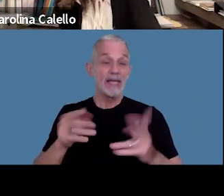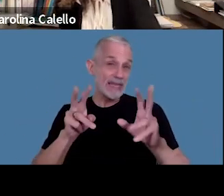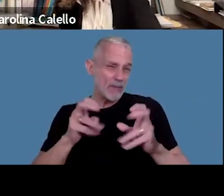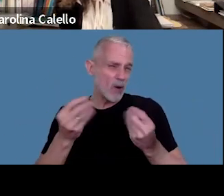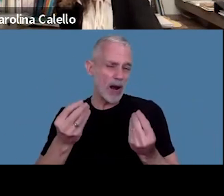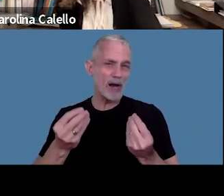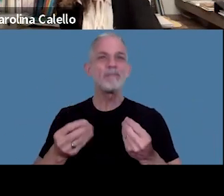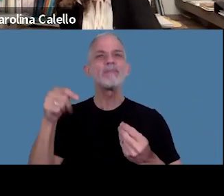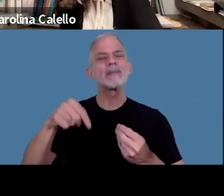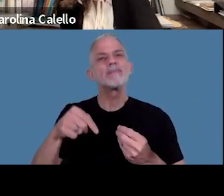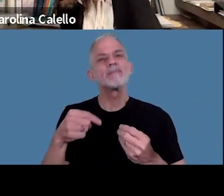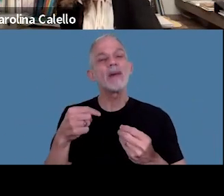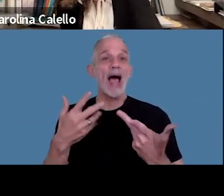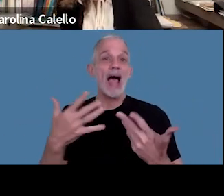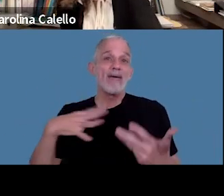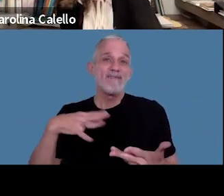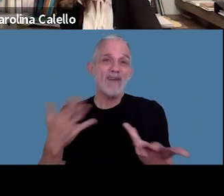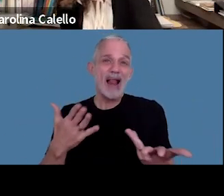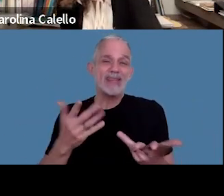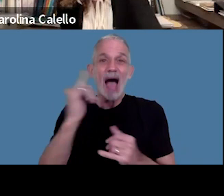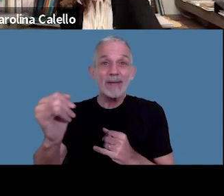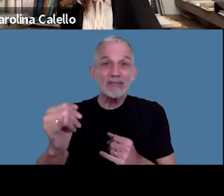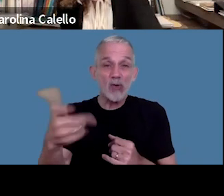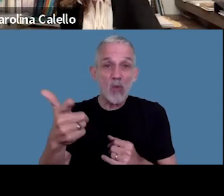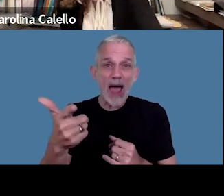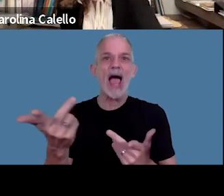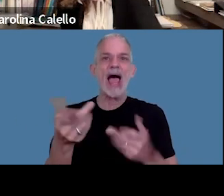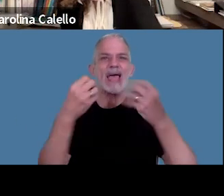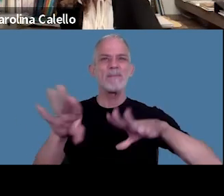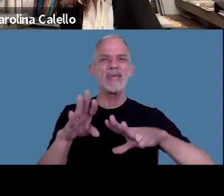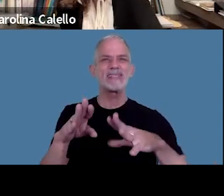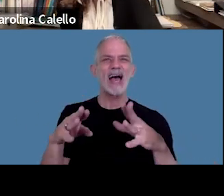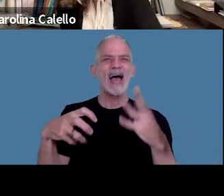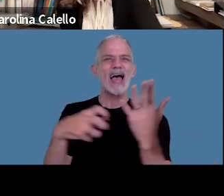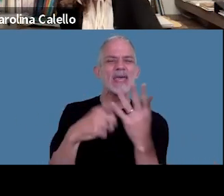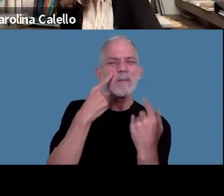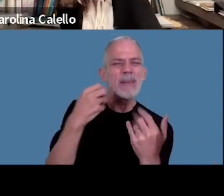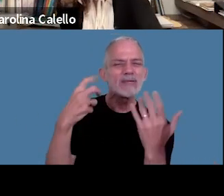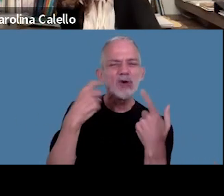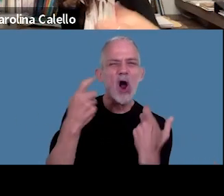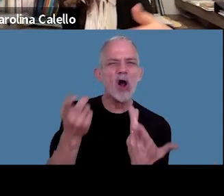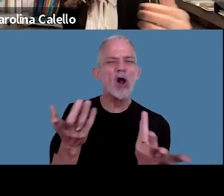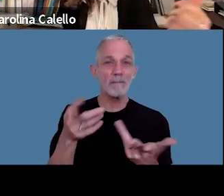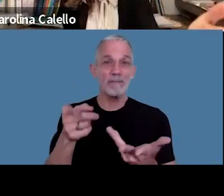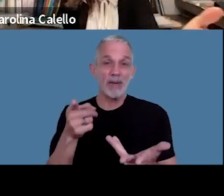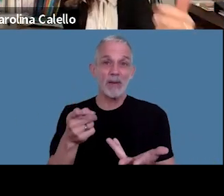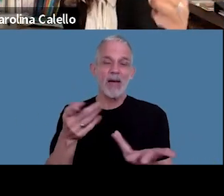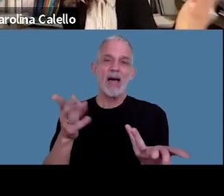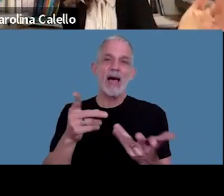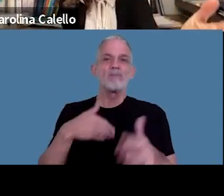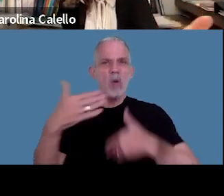es que frente a la falta de notificación del inicio de la inspección por más que haya